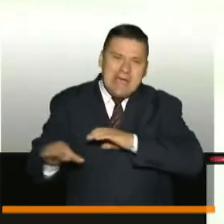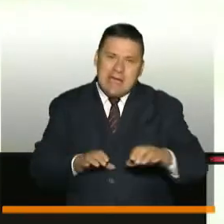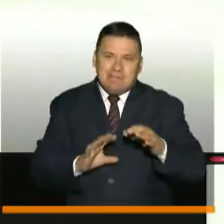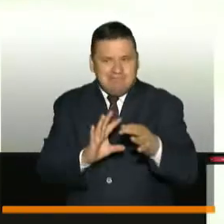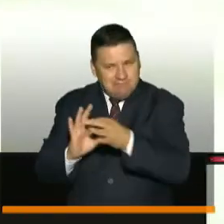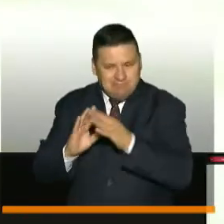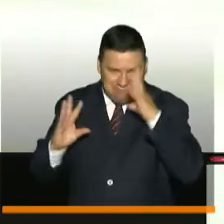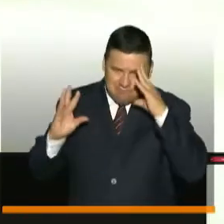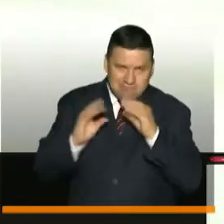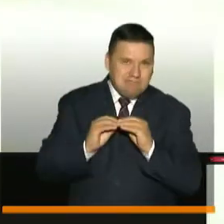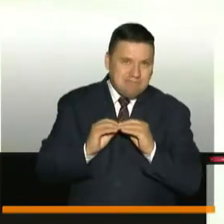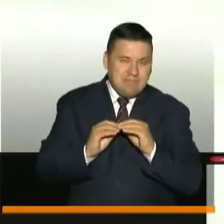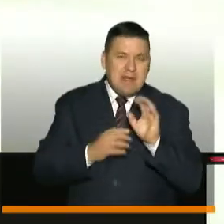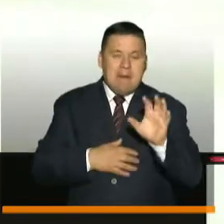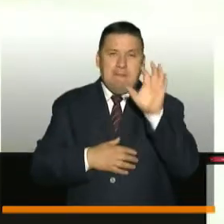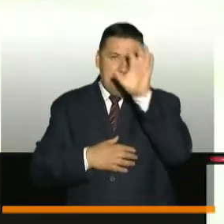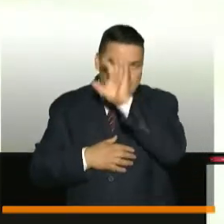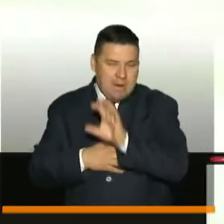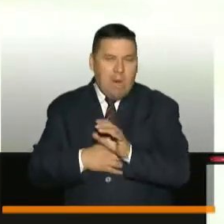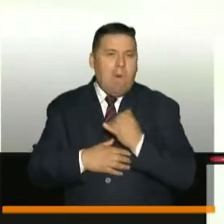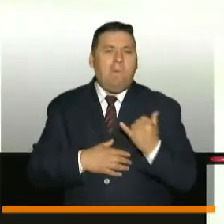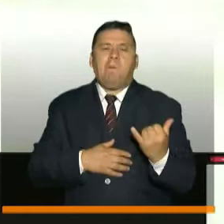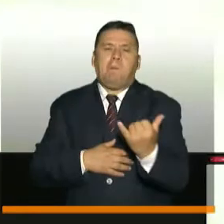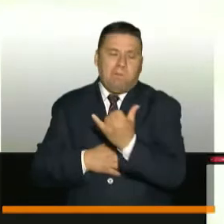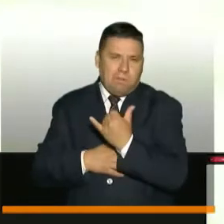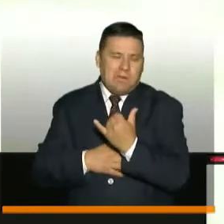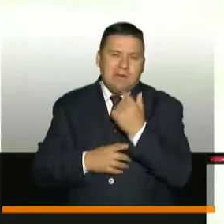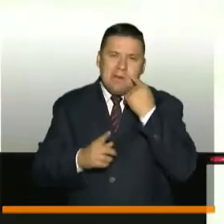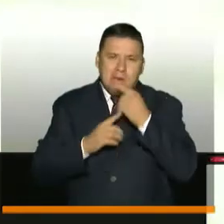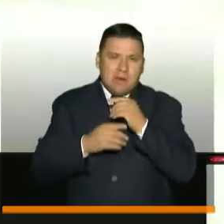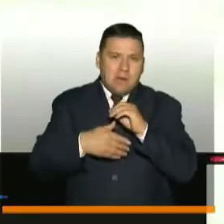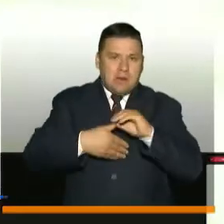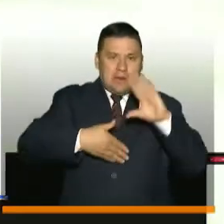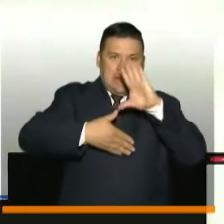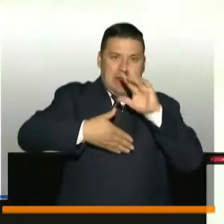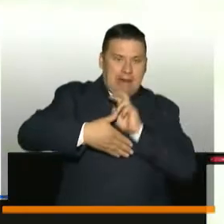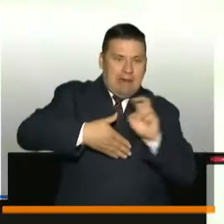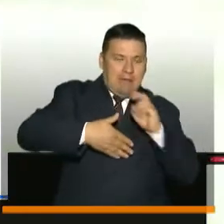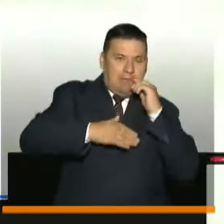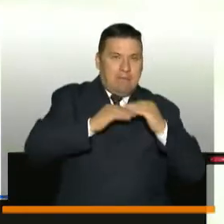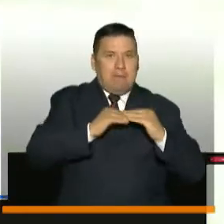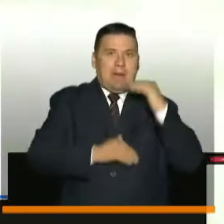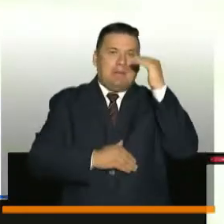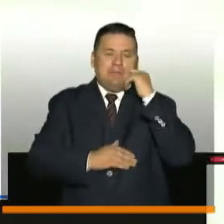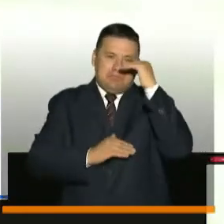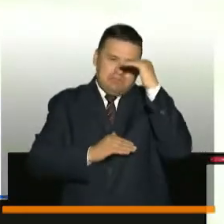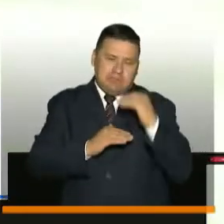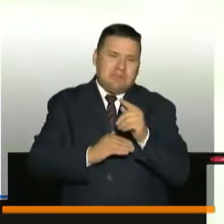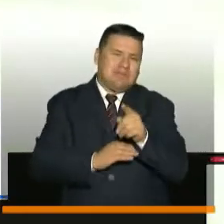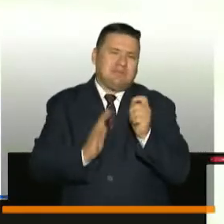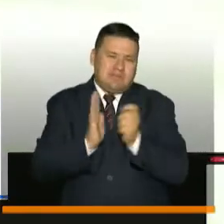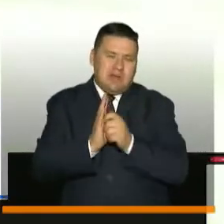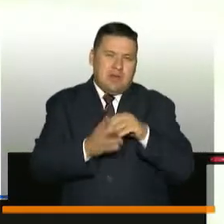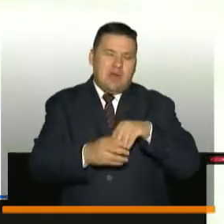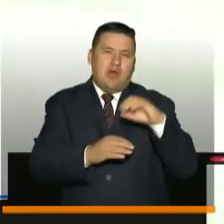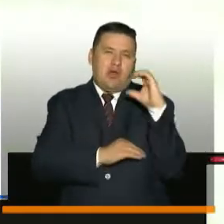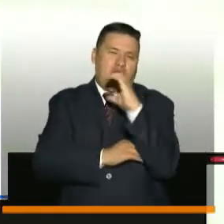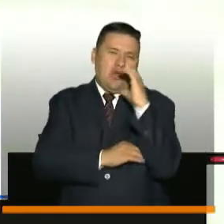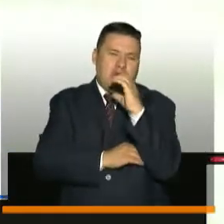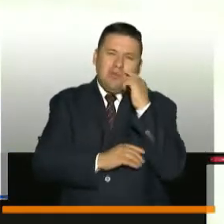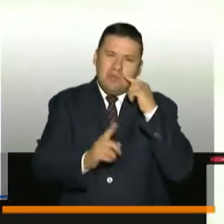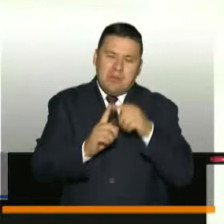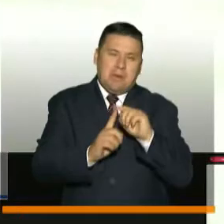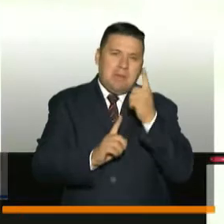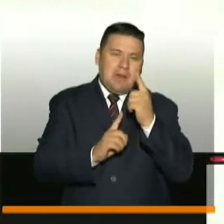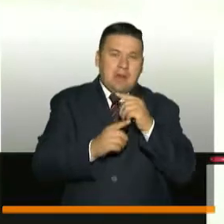conjunta, la mayor parte de los países se encuentran o en la parte alta de la epidemia o ya bajando, como es el caso de Colombia, de